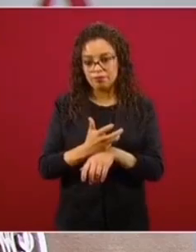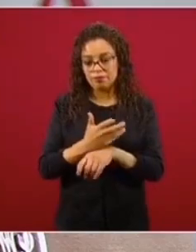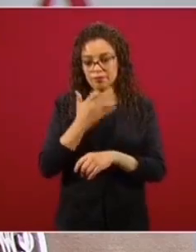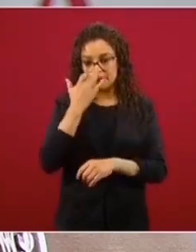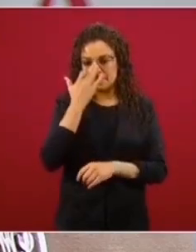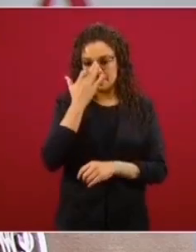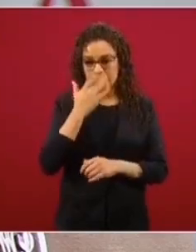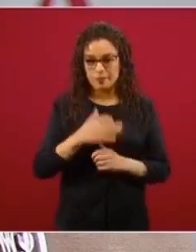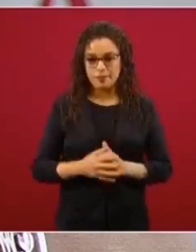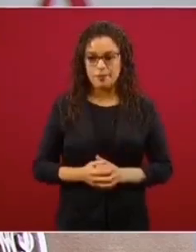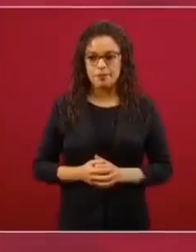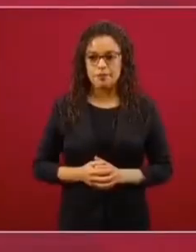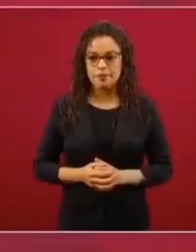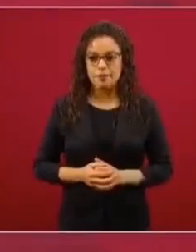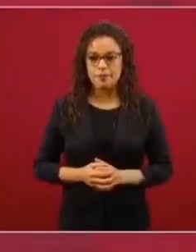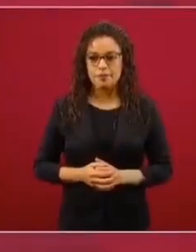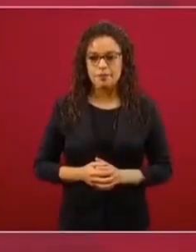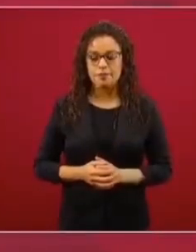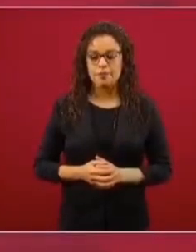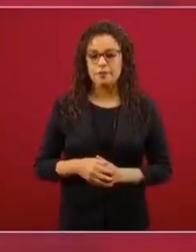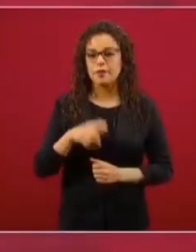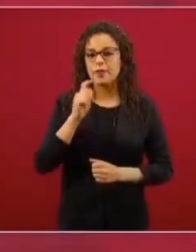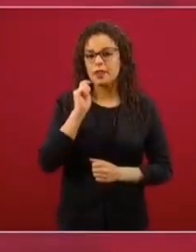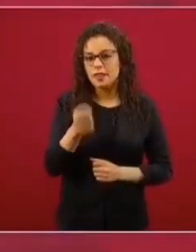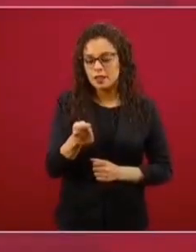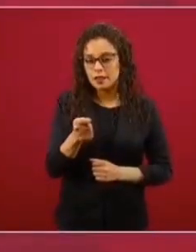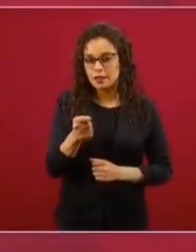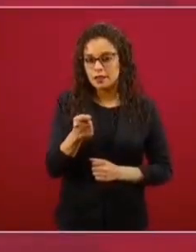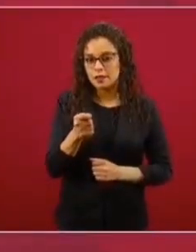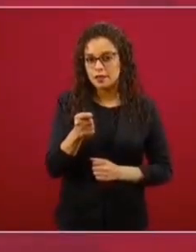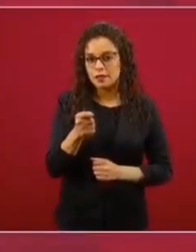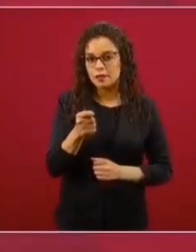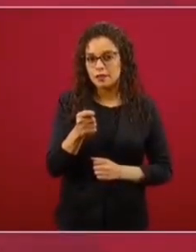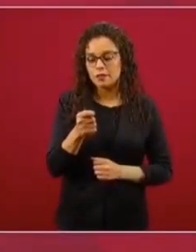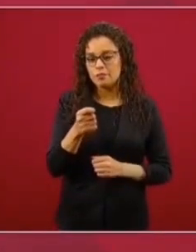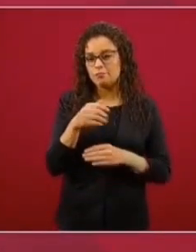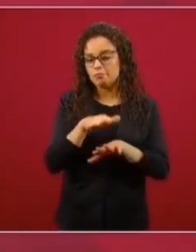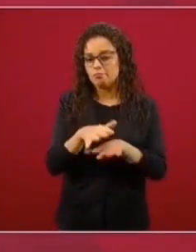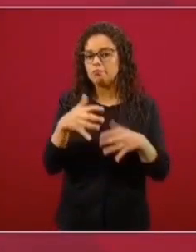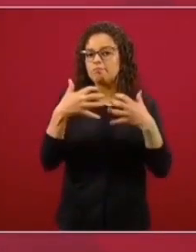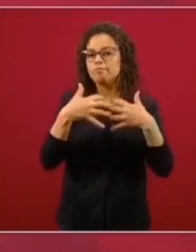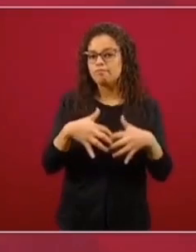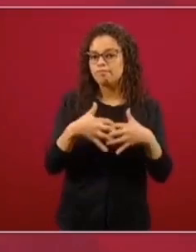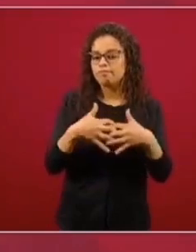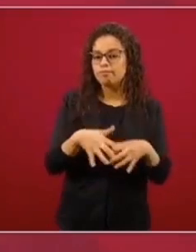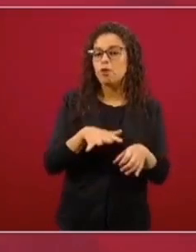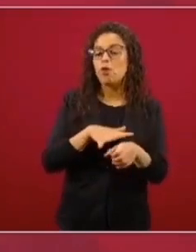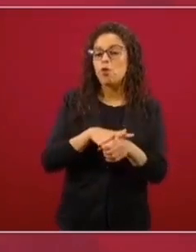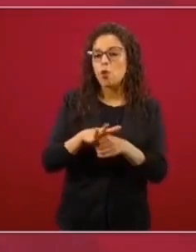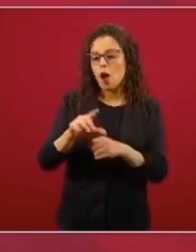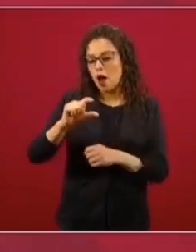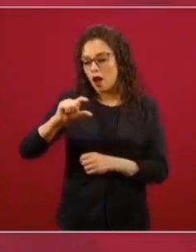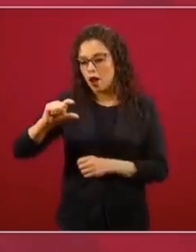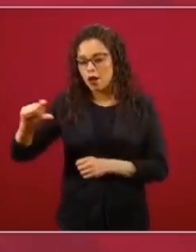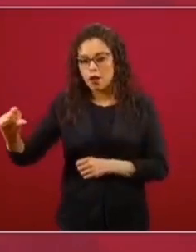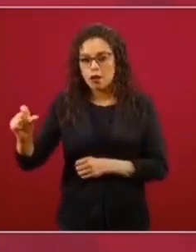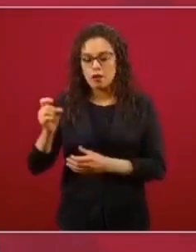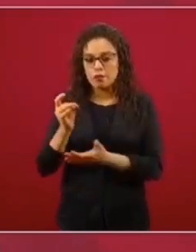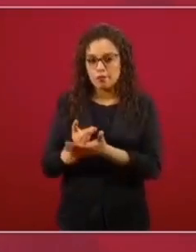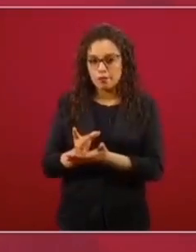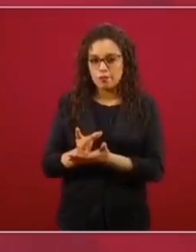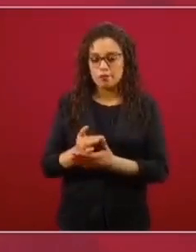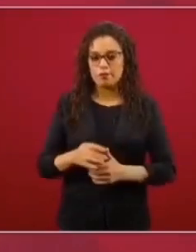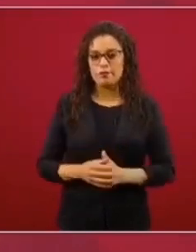en algunas líneas de producción, porque ellos se requieren